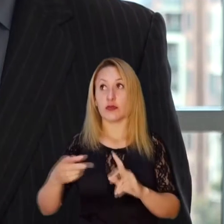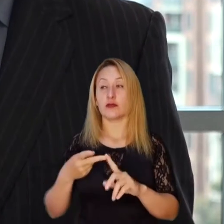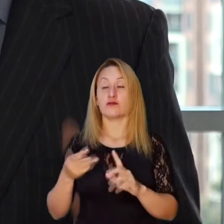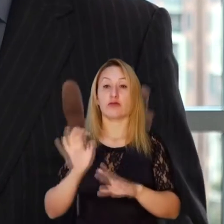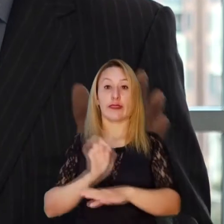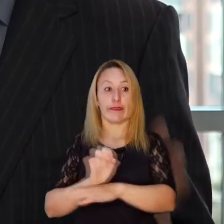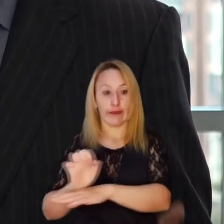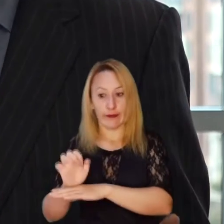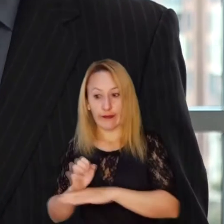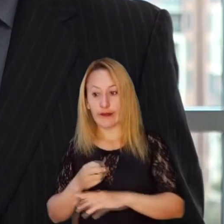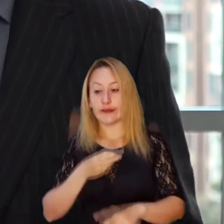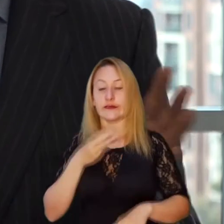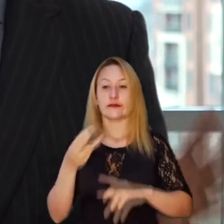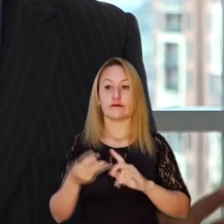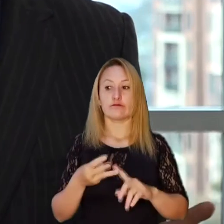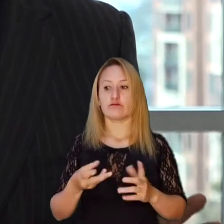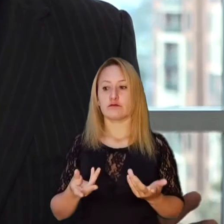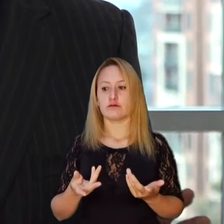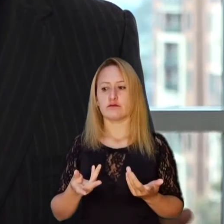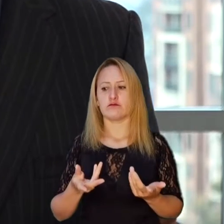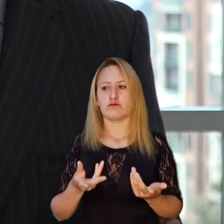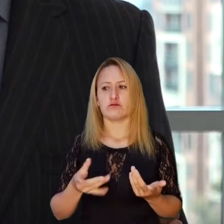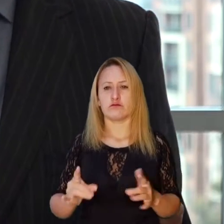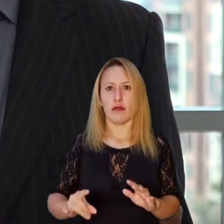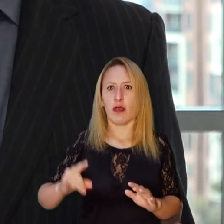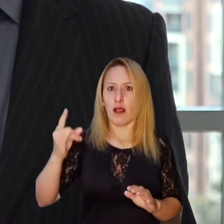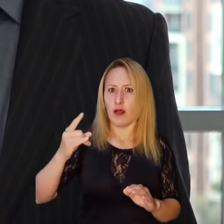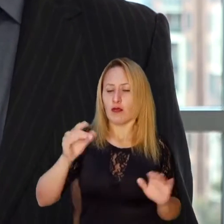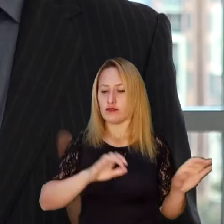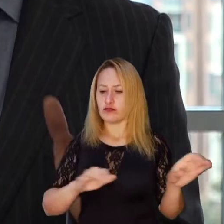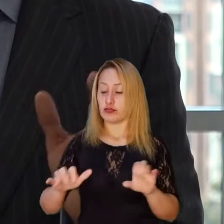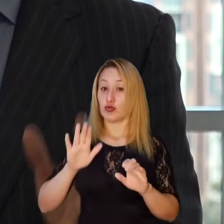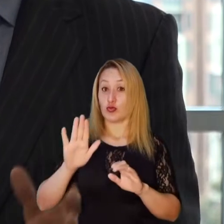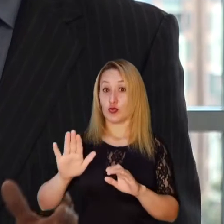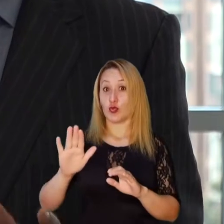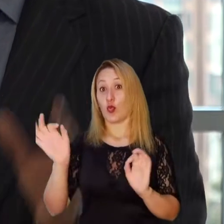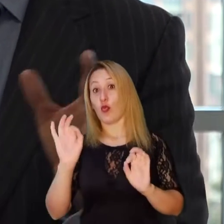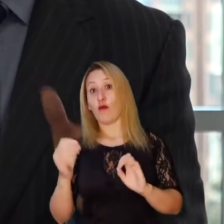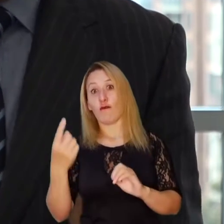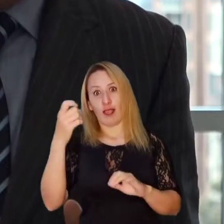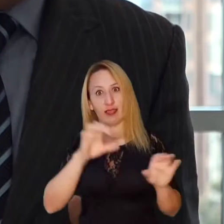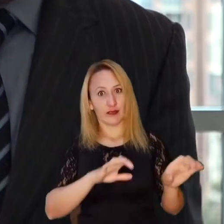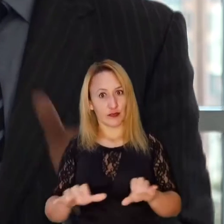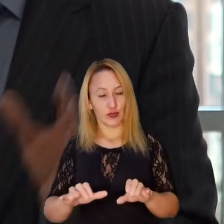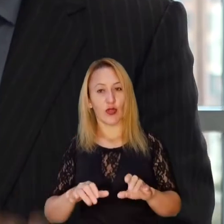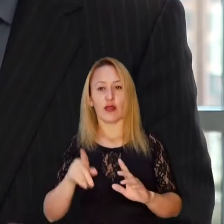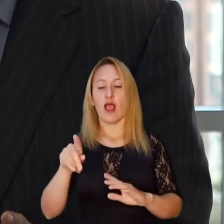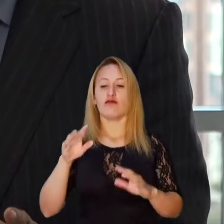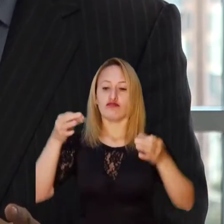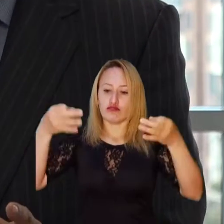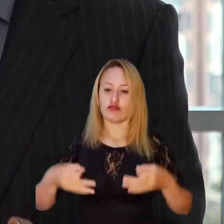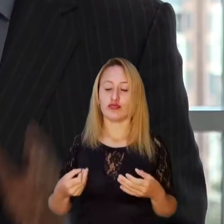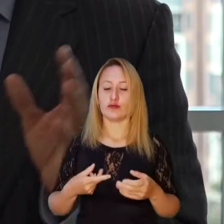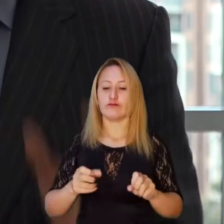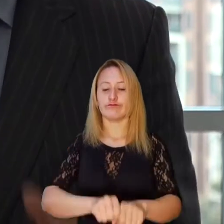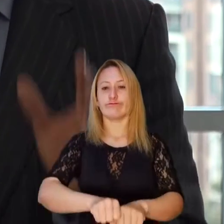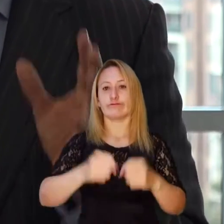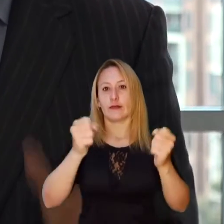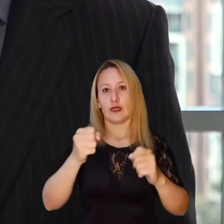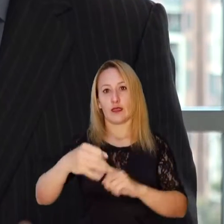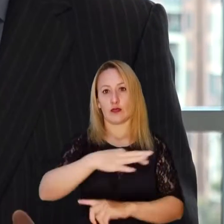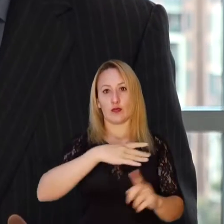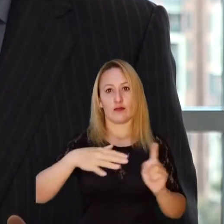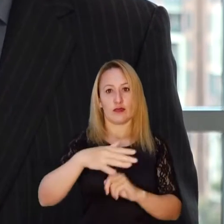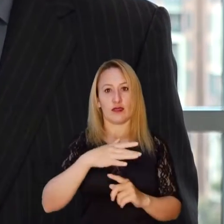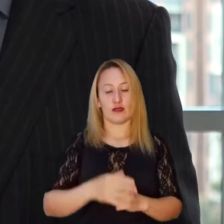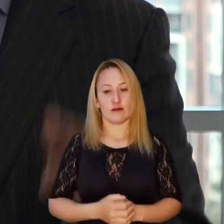agentes, de personas o de entidades que de alguna manera con sus acciones u omisiones generen